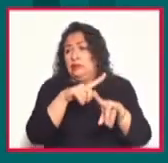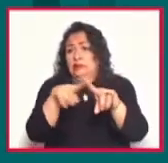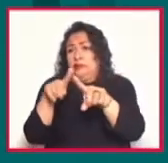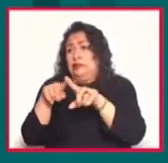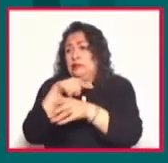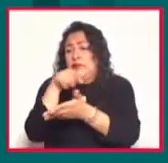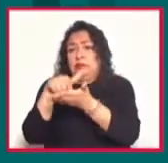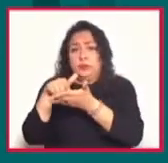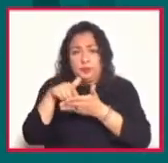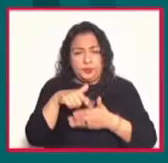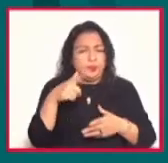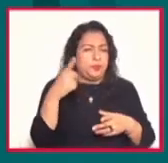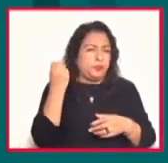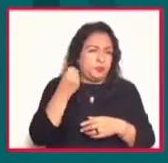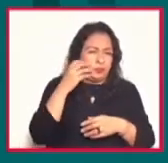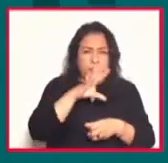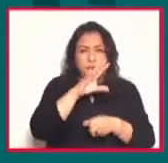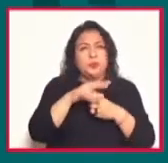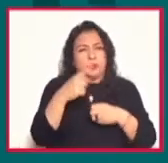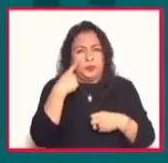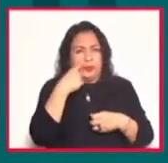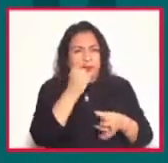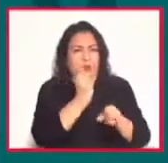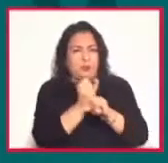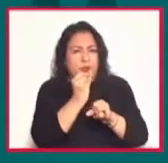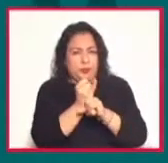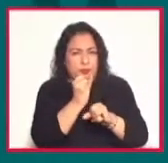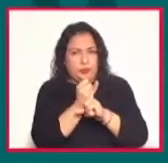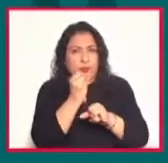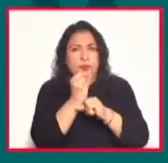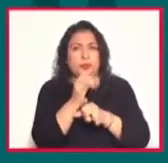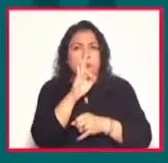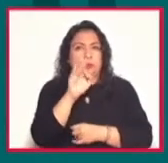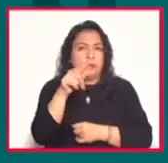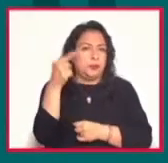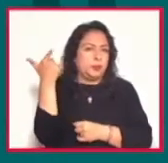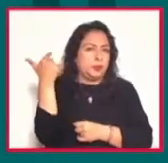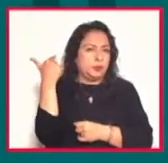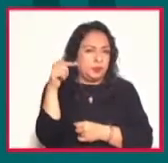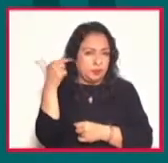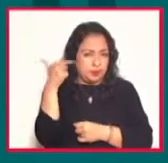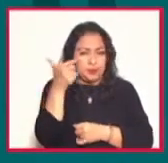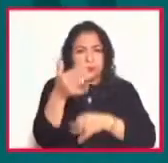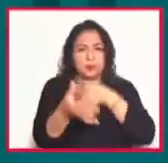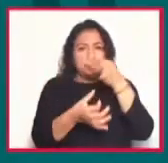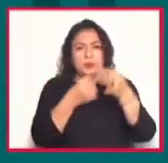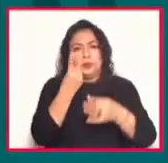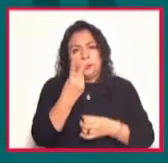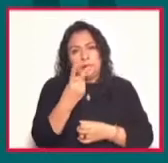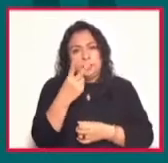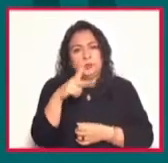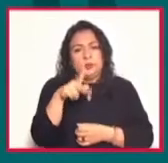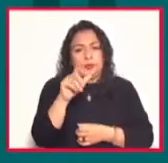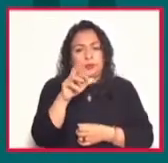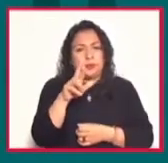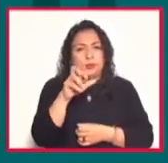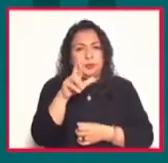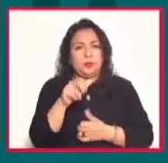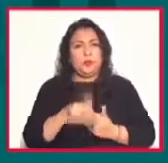La charla completa puede verse en las plataformas digitales de la FIL Guadalajara. Noticias 22, Karen Rivera.